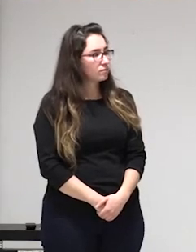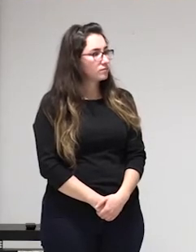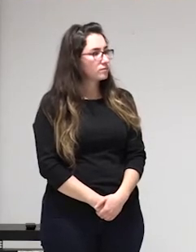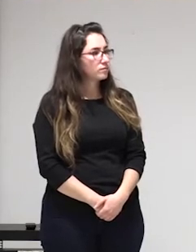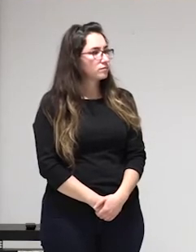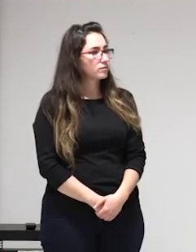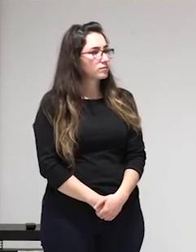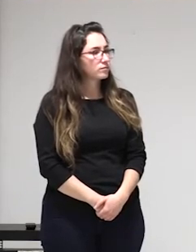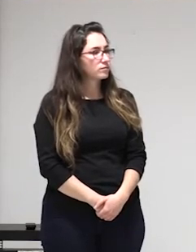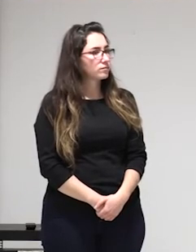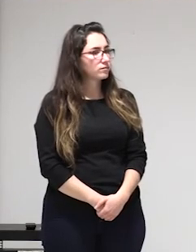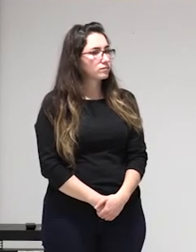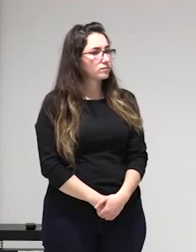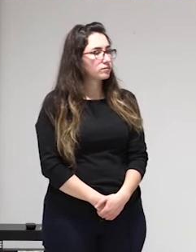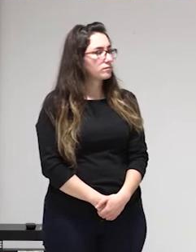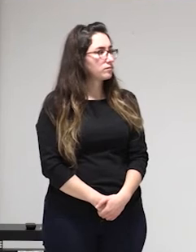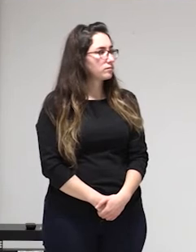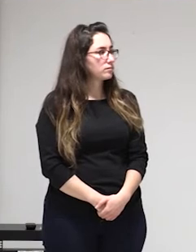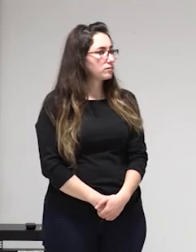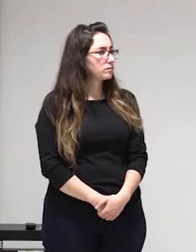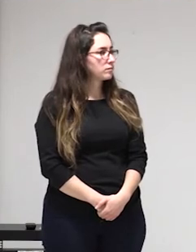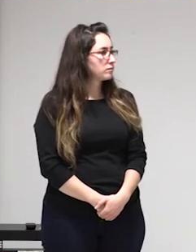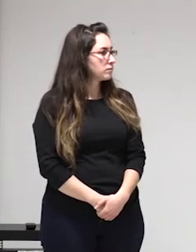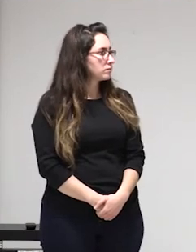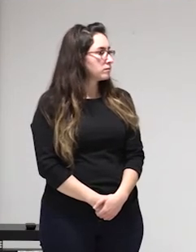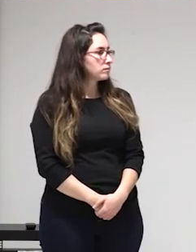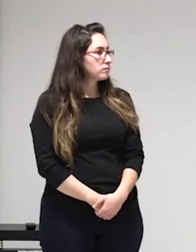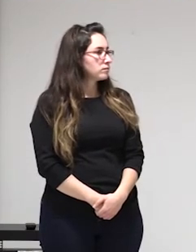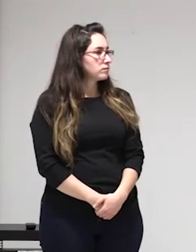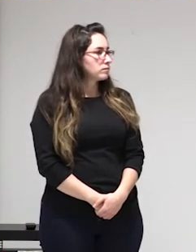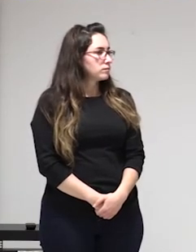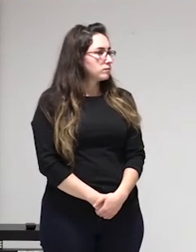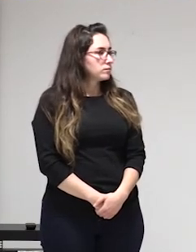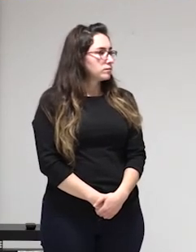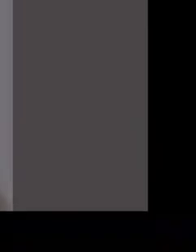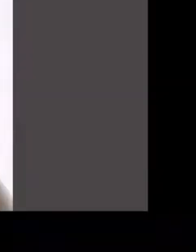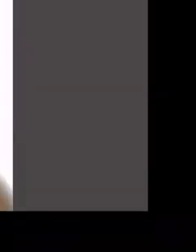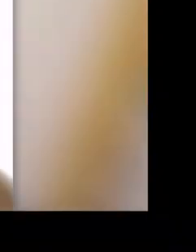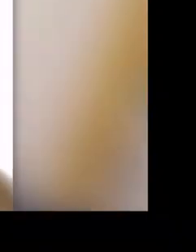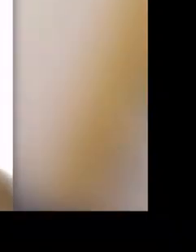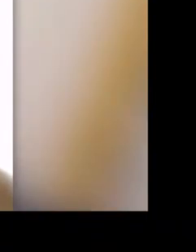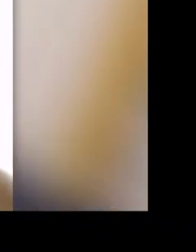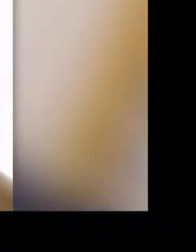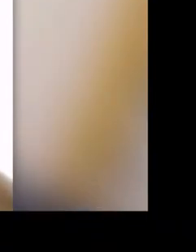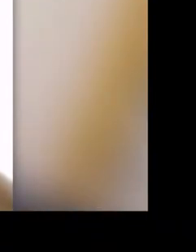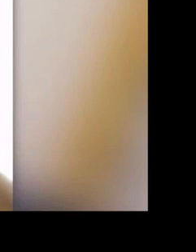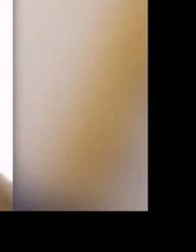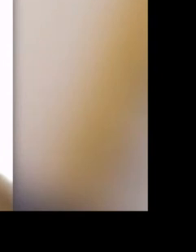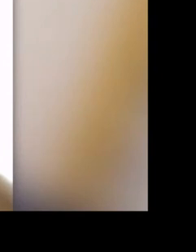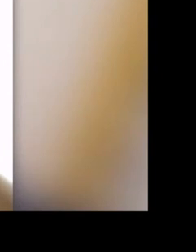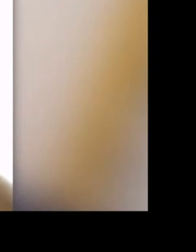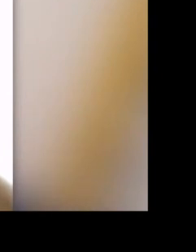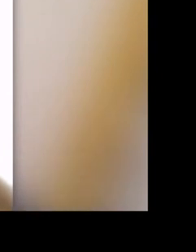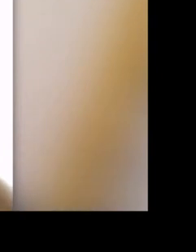trans inmigrante también y ahora nos va a contar inmigrante es de ecuador y ahora nos va a contar un poco ¿cuánto tiempo yo llevo